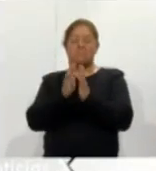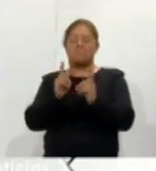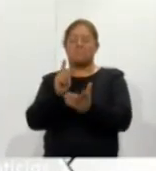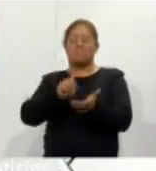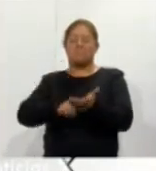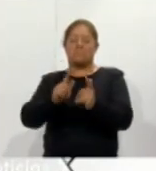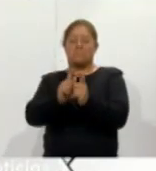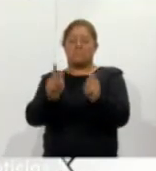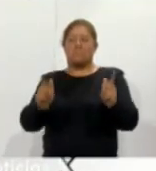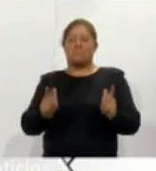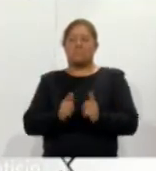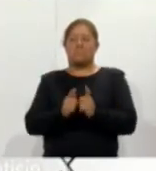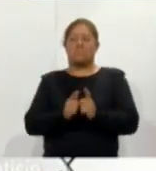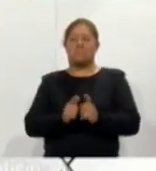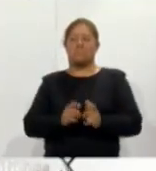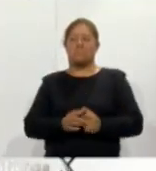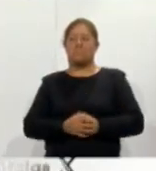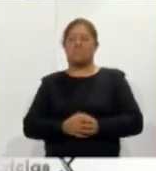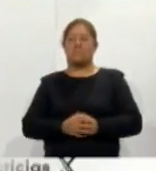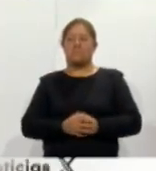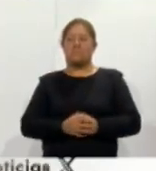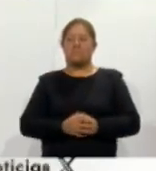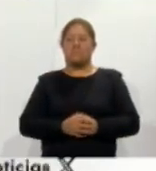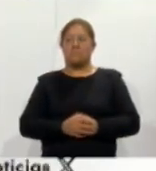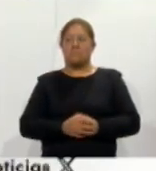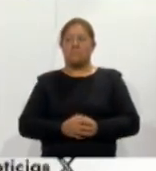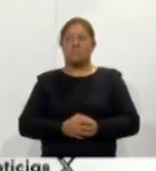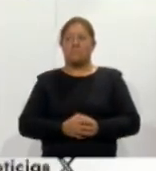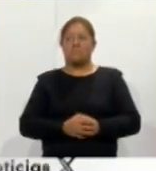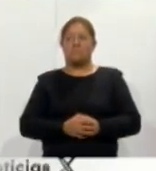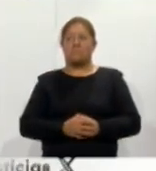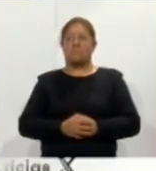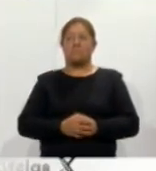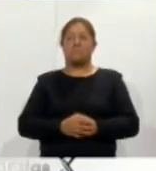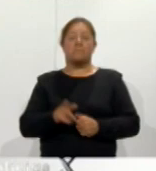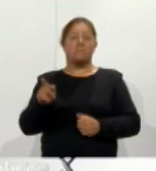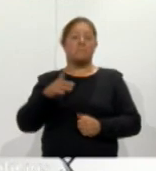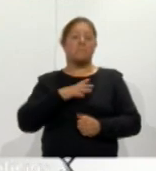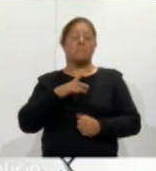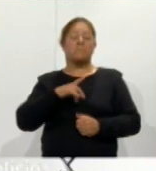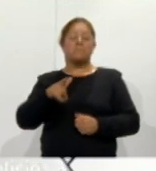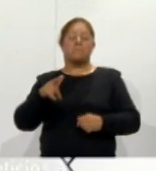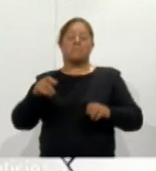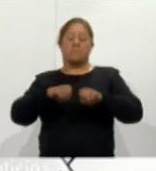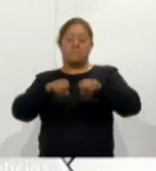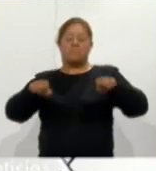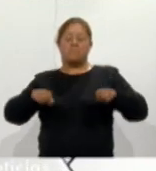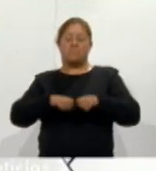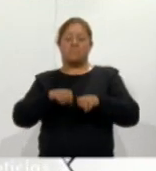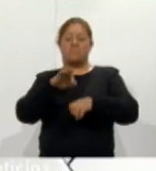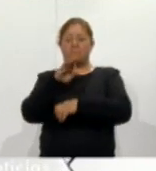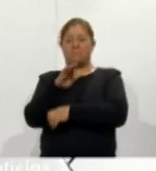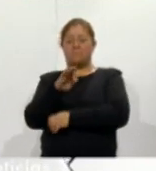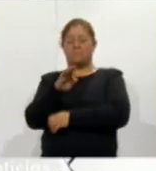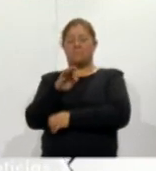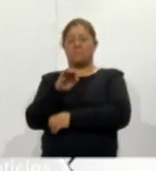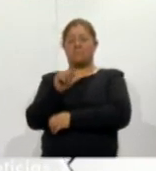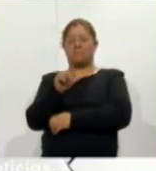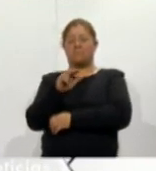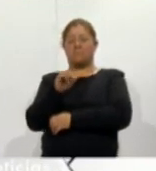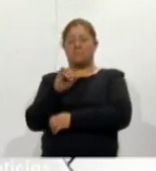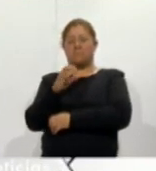agrupación vamos a correr la escena de los fariseos le llamamos Judas ante